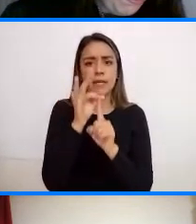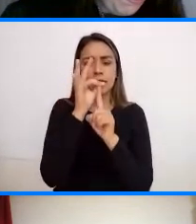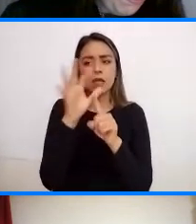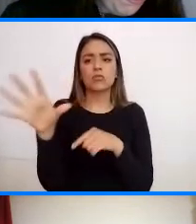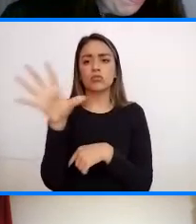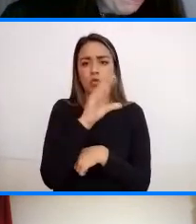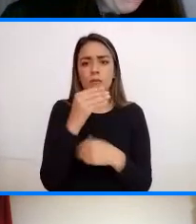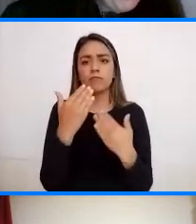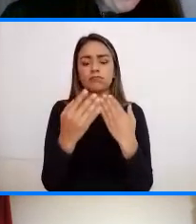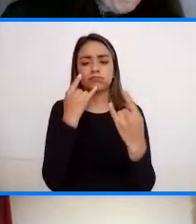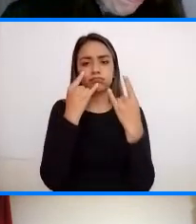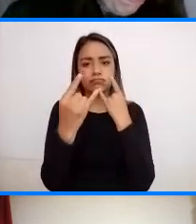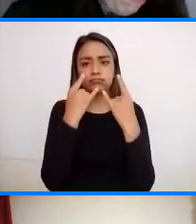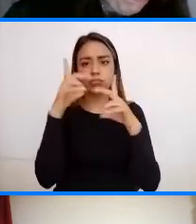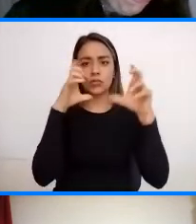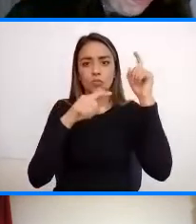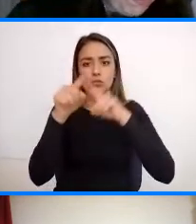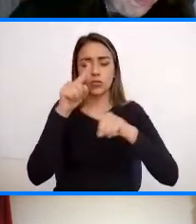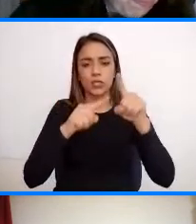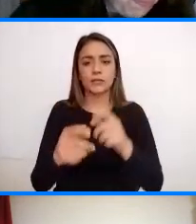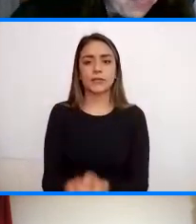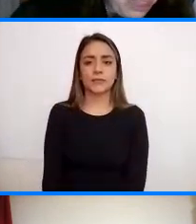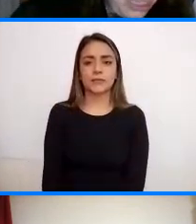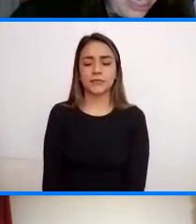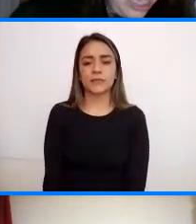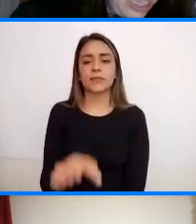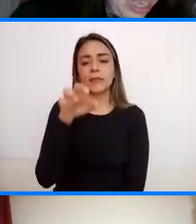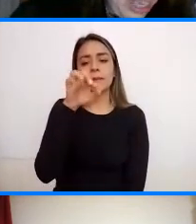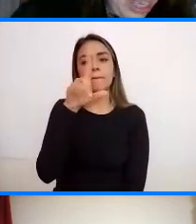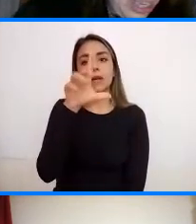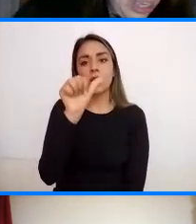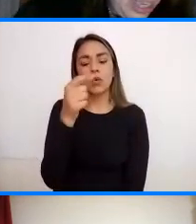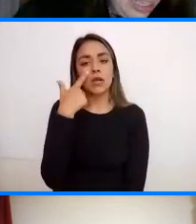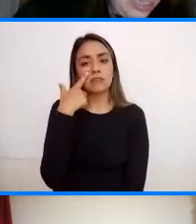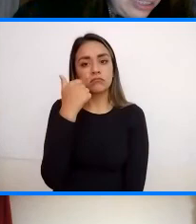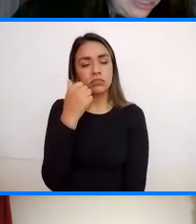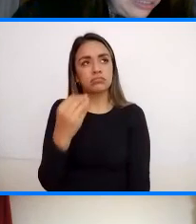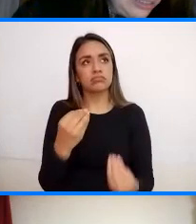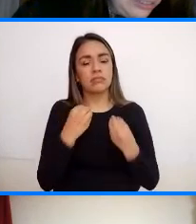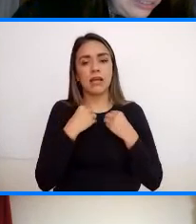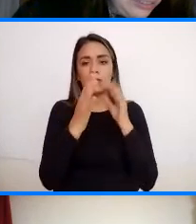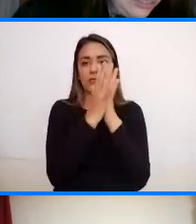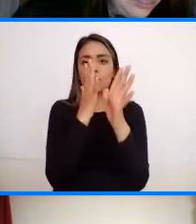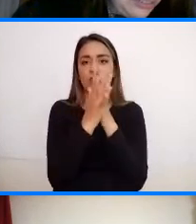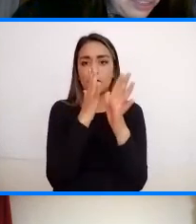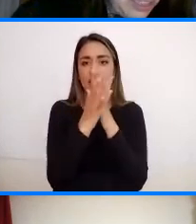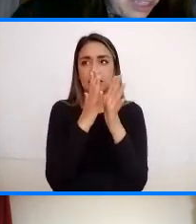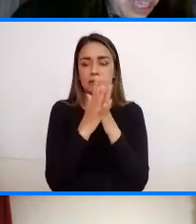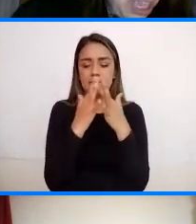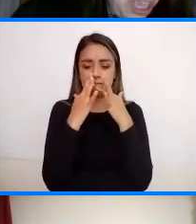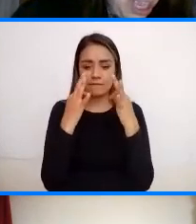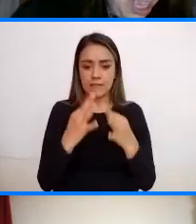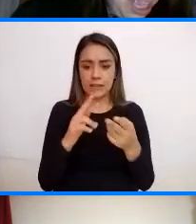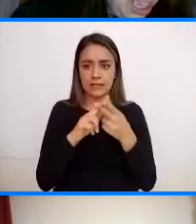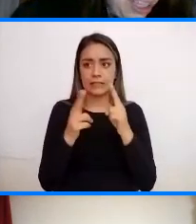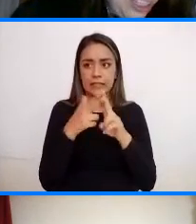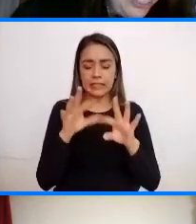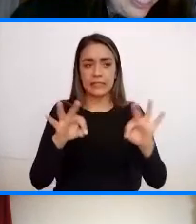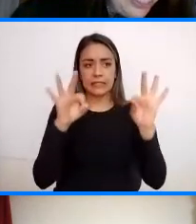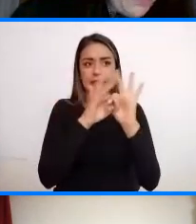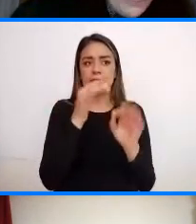interesados En turismo Paula Qué bueno Llenarnos de toda esta Información Que es verdaderamente Interesante